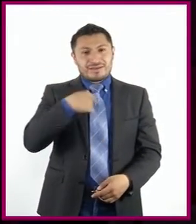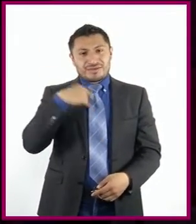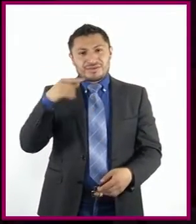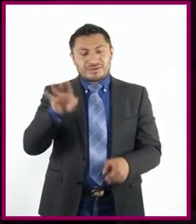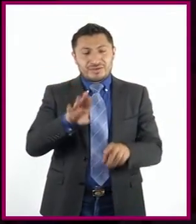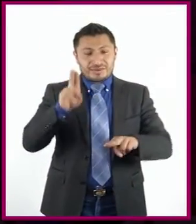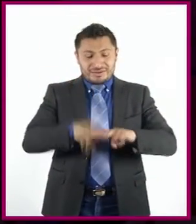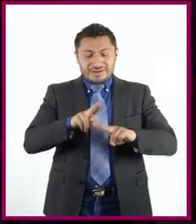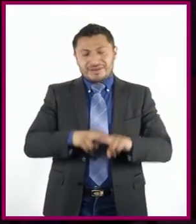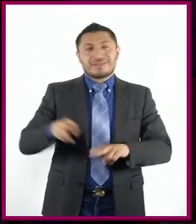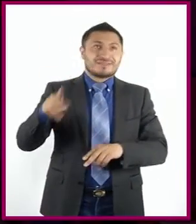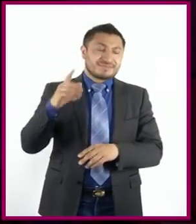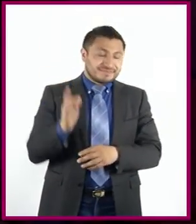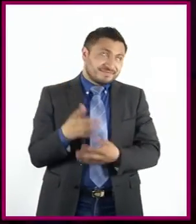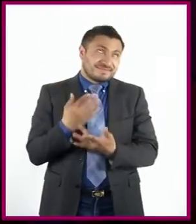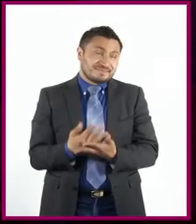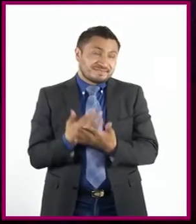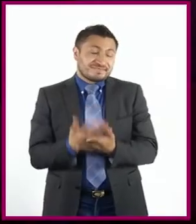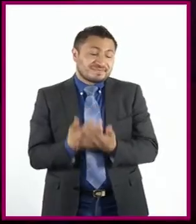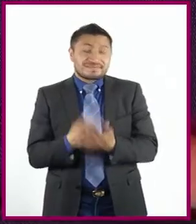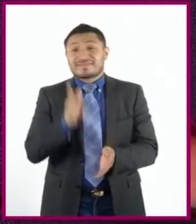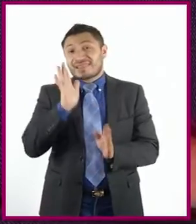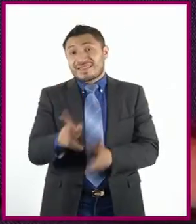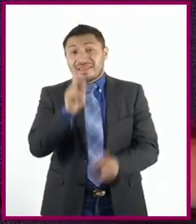la silla de que ya quiero que empiece a hablar.